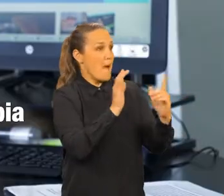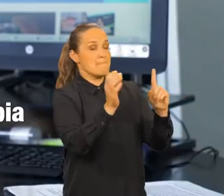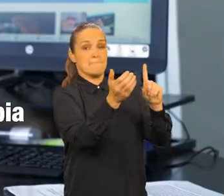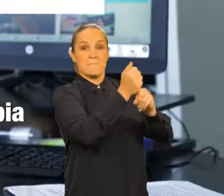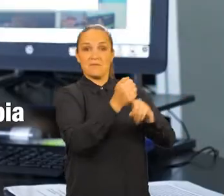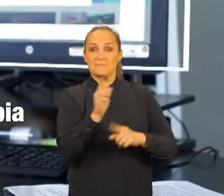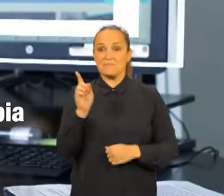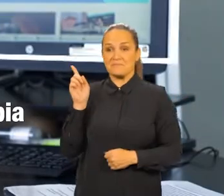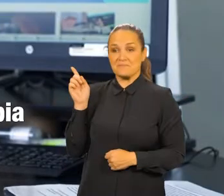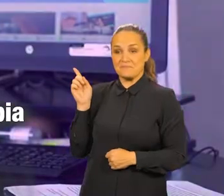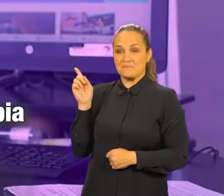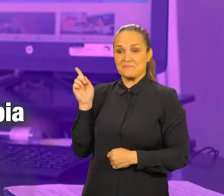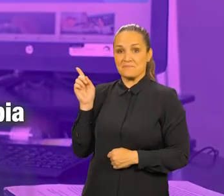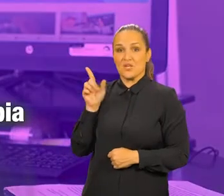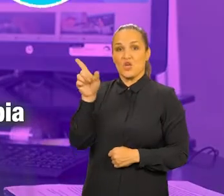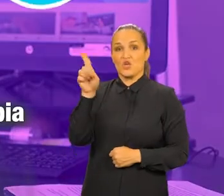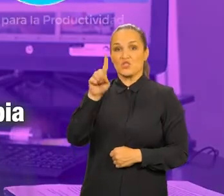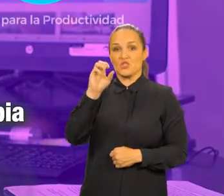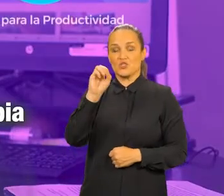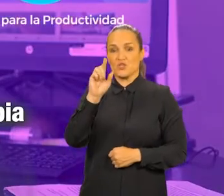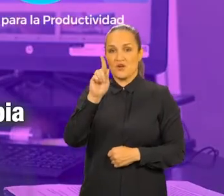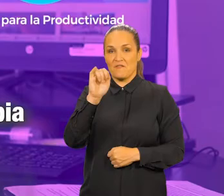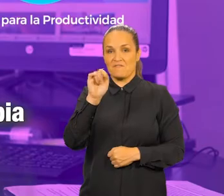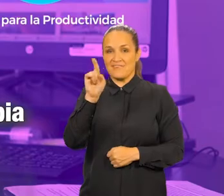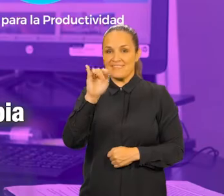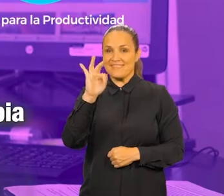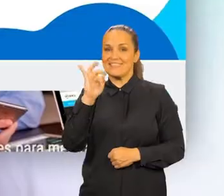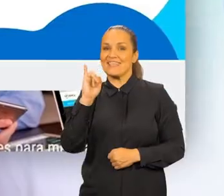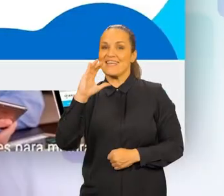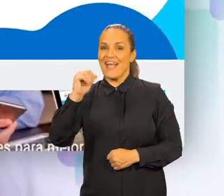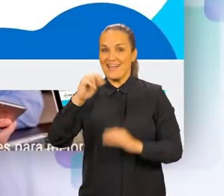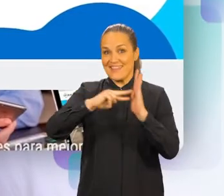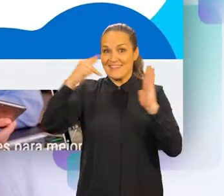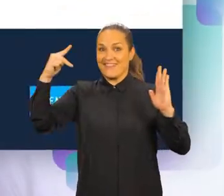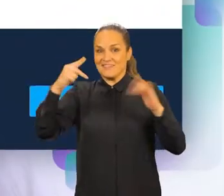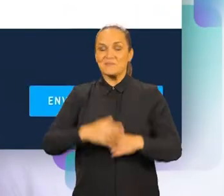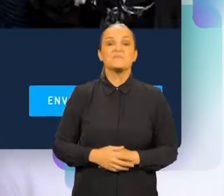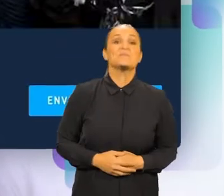esa forma fue como llegamos a Colombia Productiva y su programa sofística.